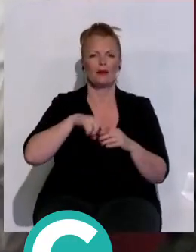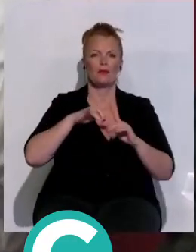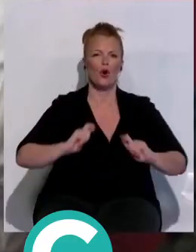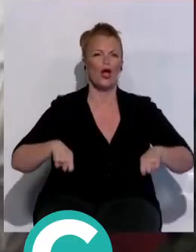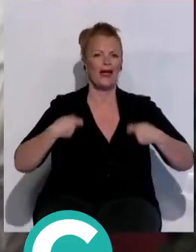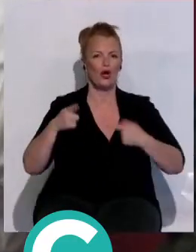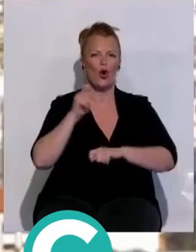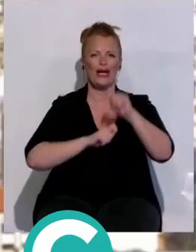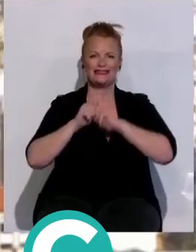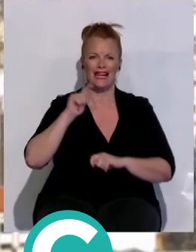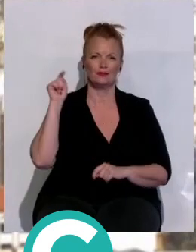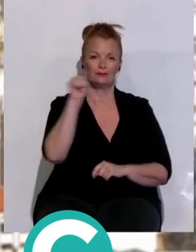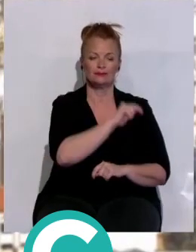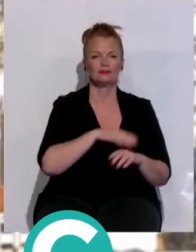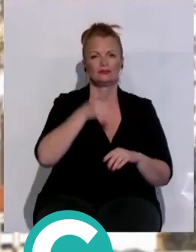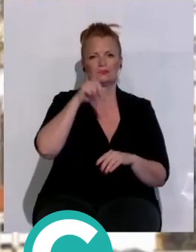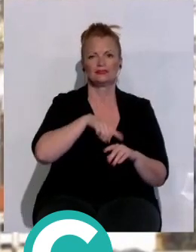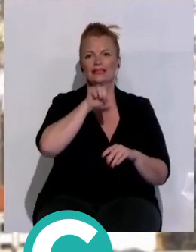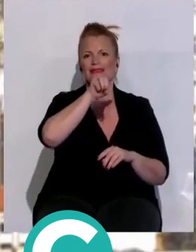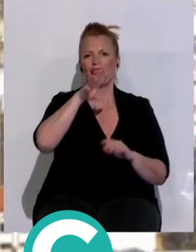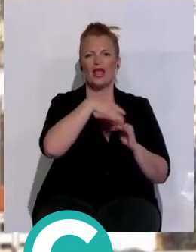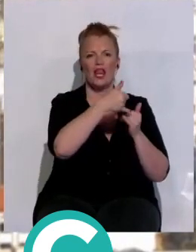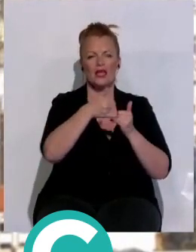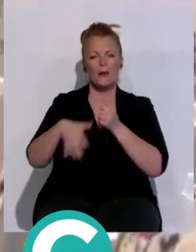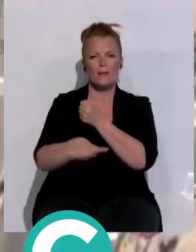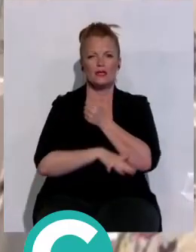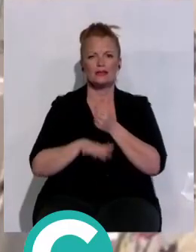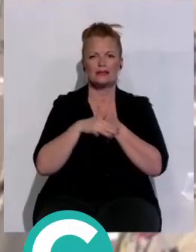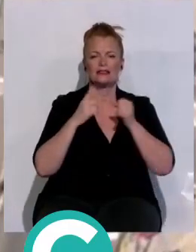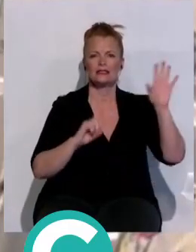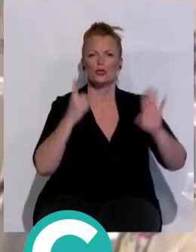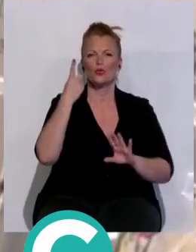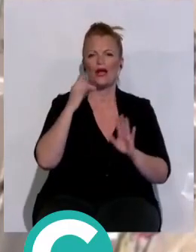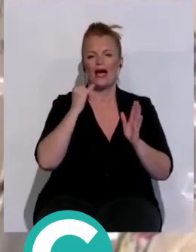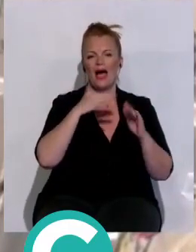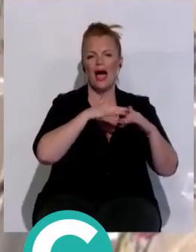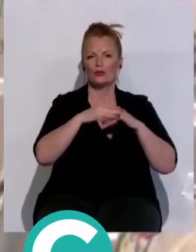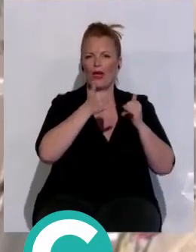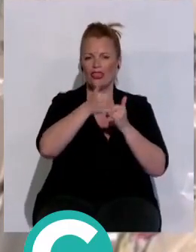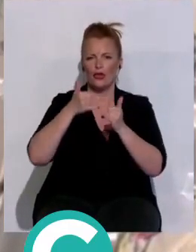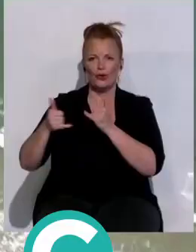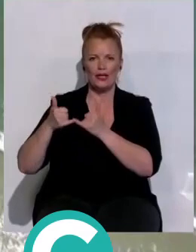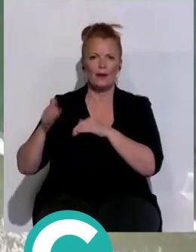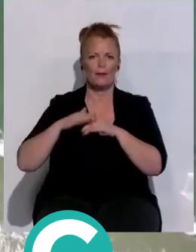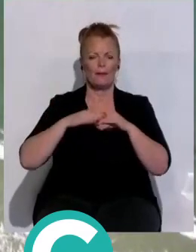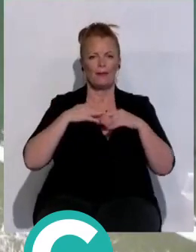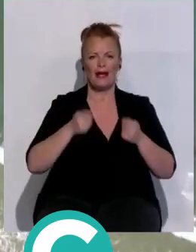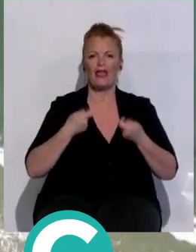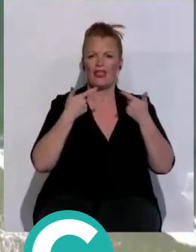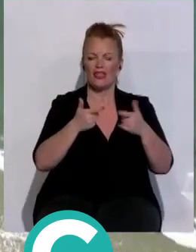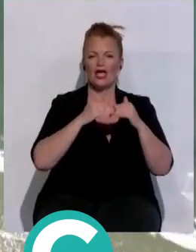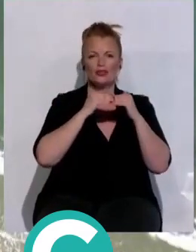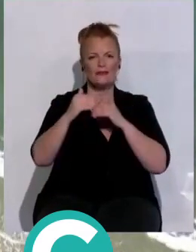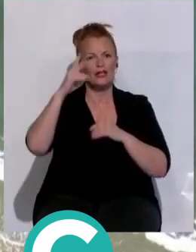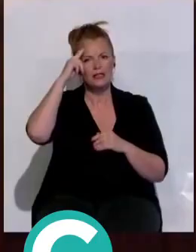entre otros organismos, cuenta con 13 líneas básicas y 61 actuaciones y medidas para favorecer la sostenibilidad y el respeto al